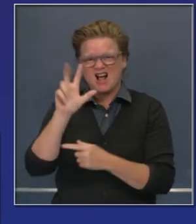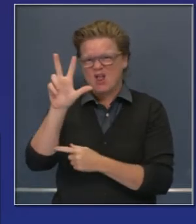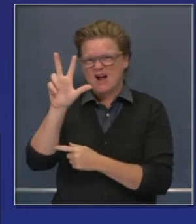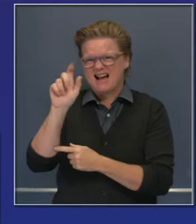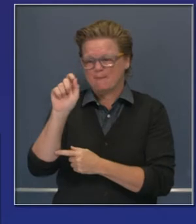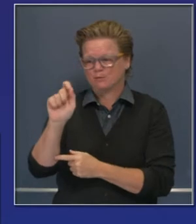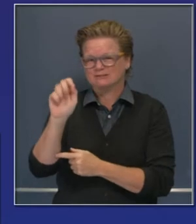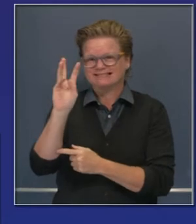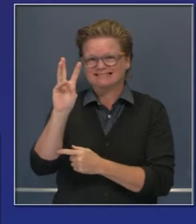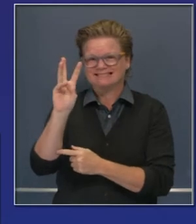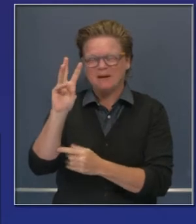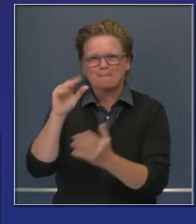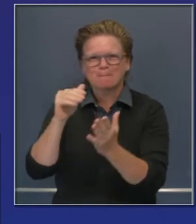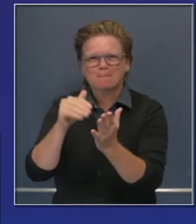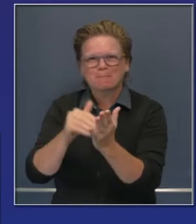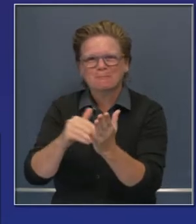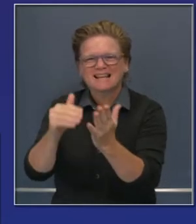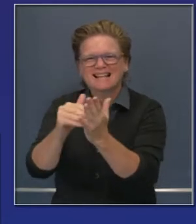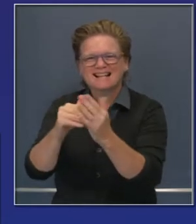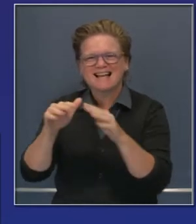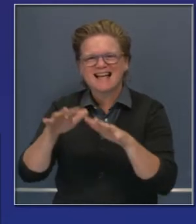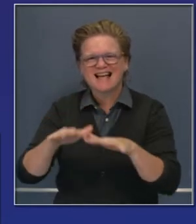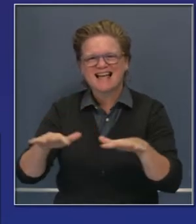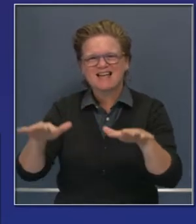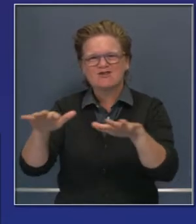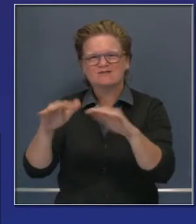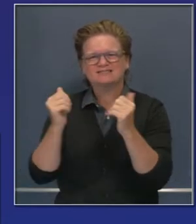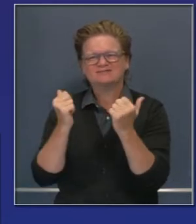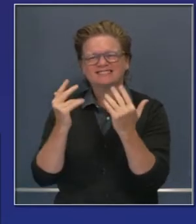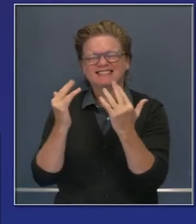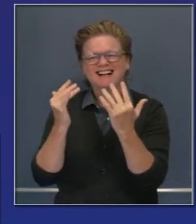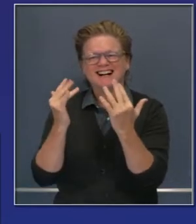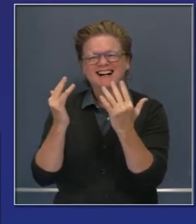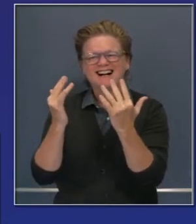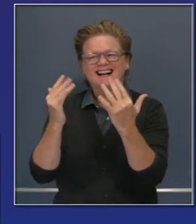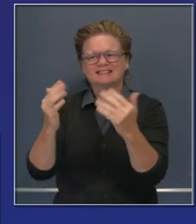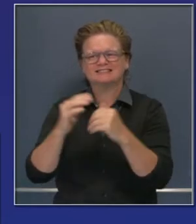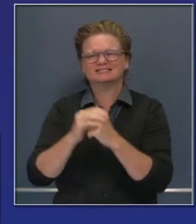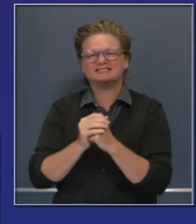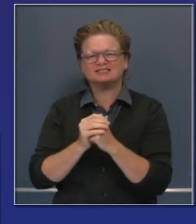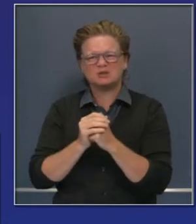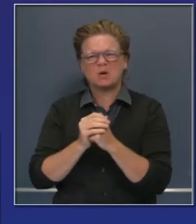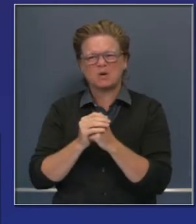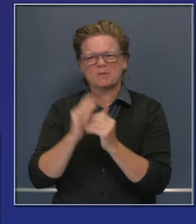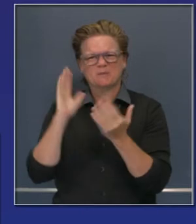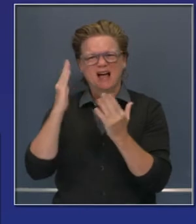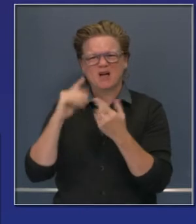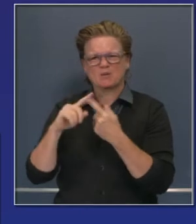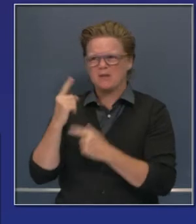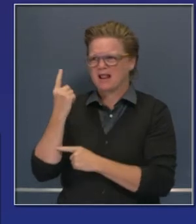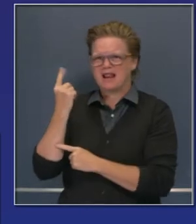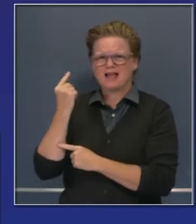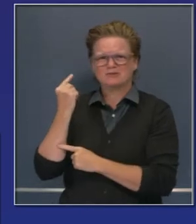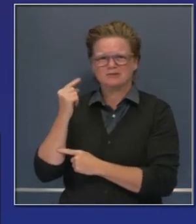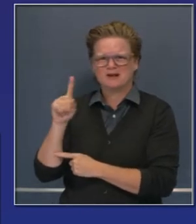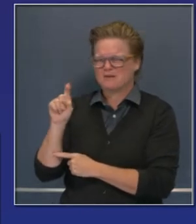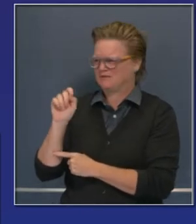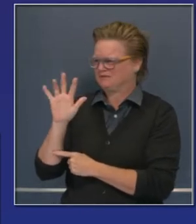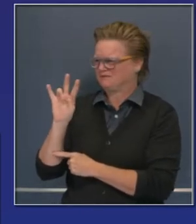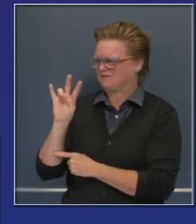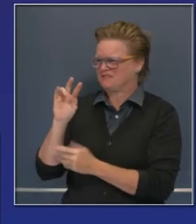con 3,6 millones de acres calcinados, 157,000 acres en el 2019, el año pasado.